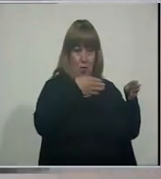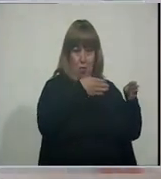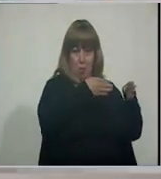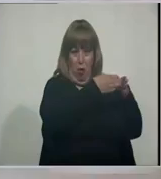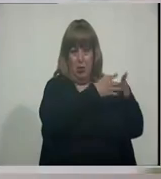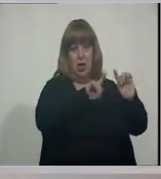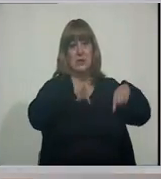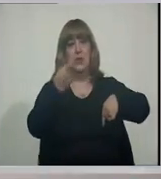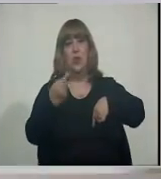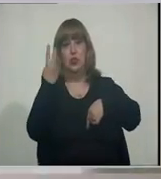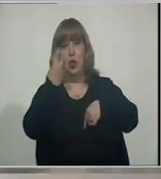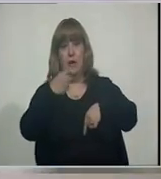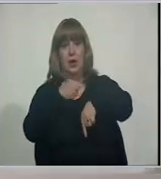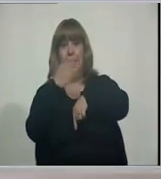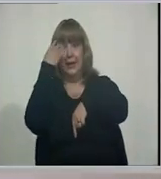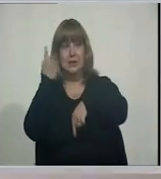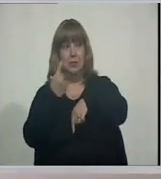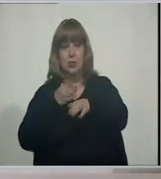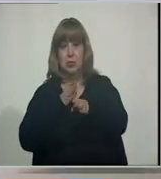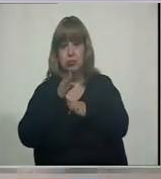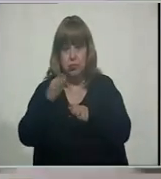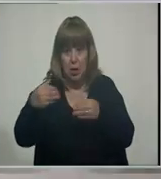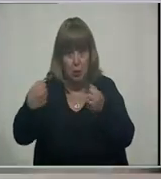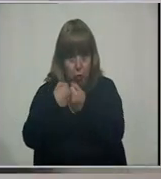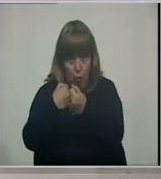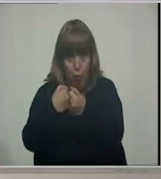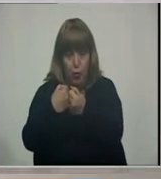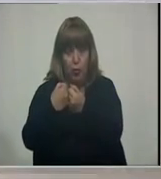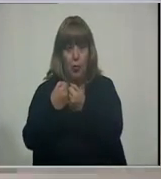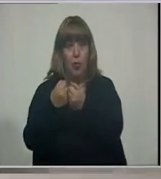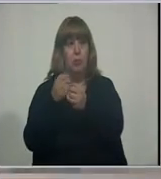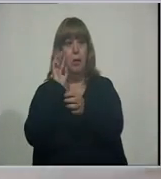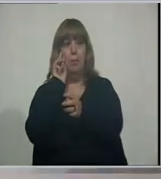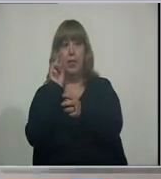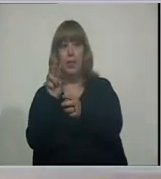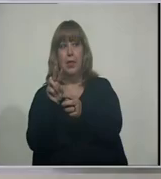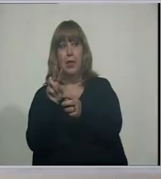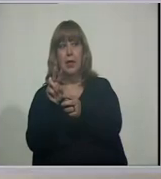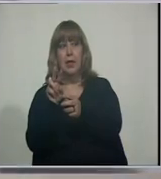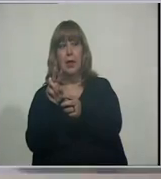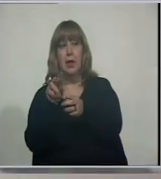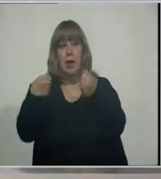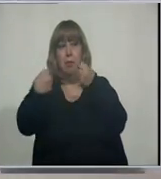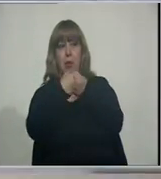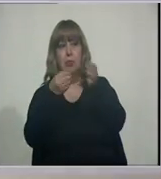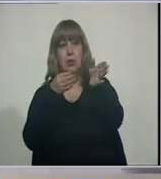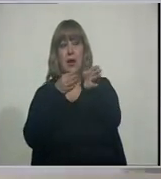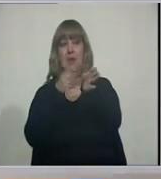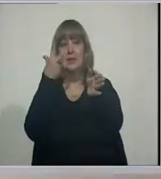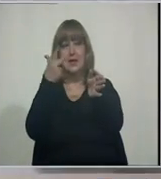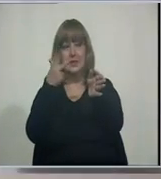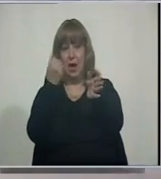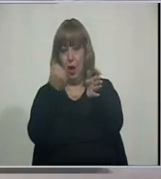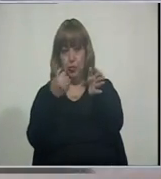uno con otro Pero estamos observando El impacto de tres vehículos